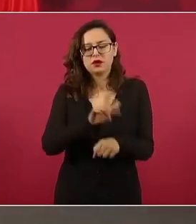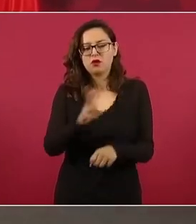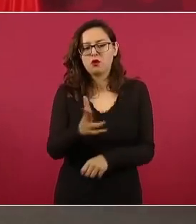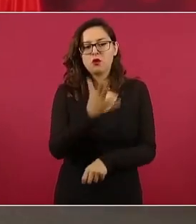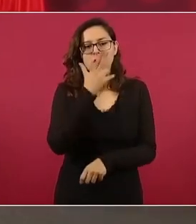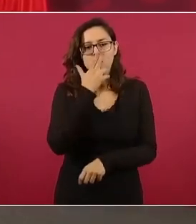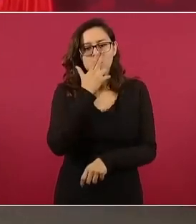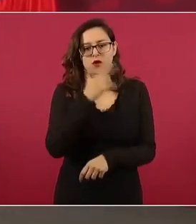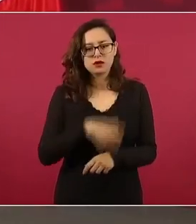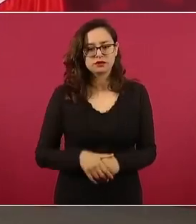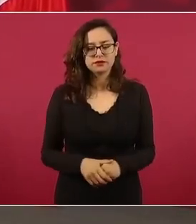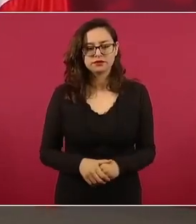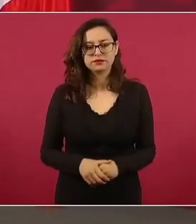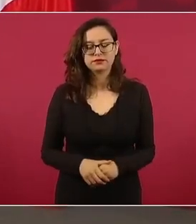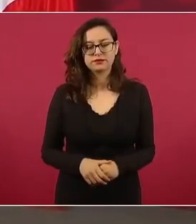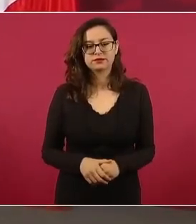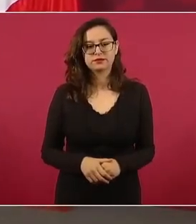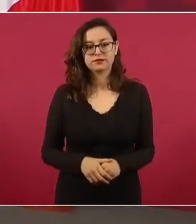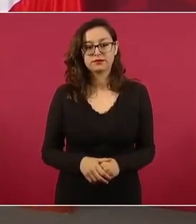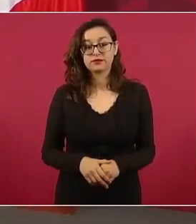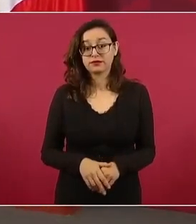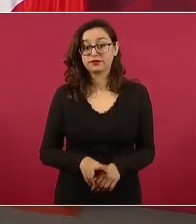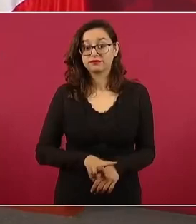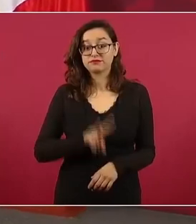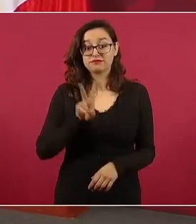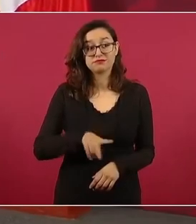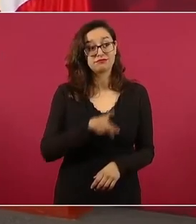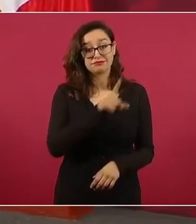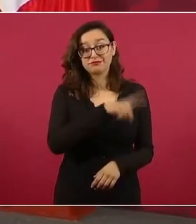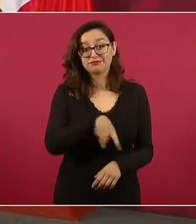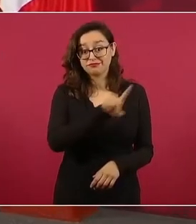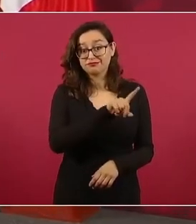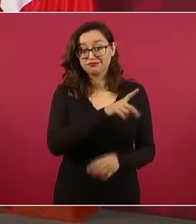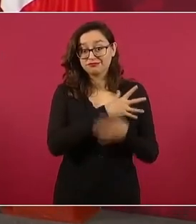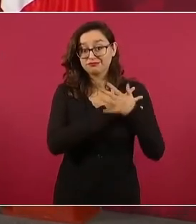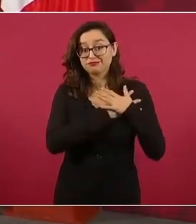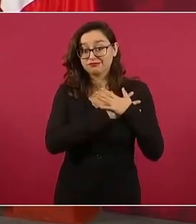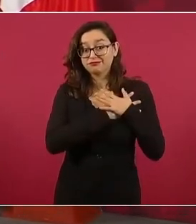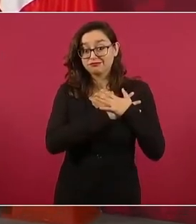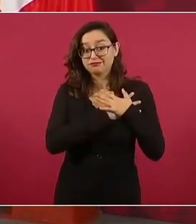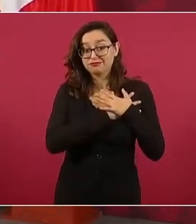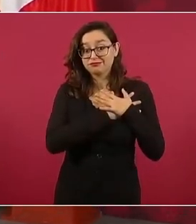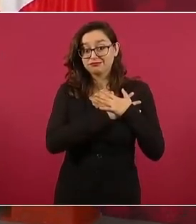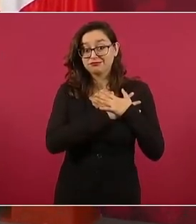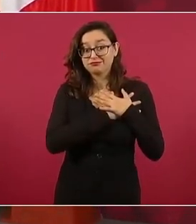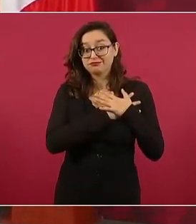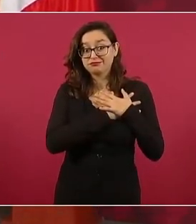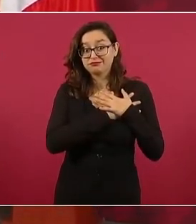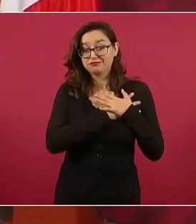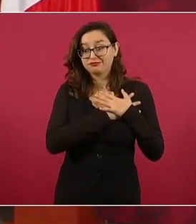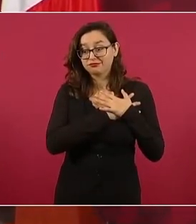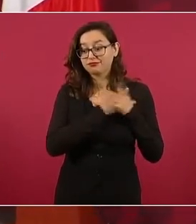un profundo amor a México. Quizá como nosotros estamos aquí,